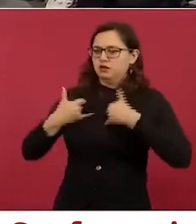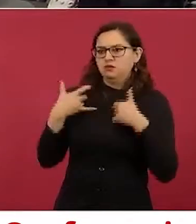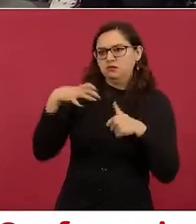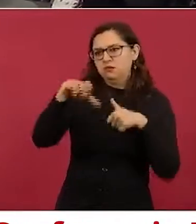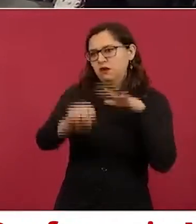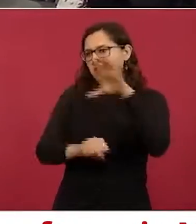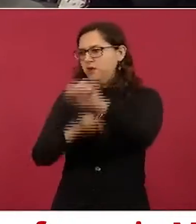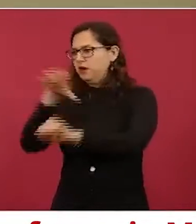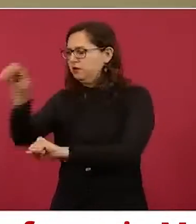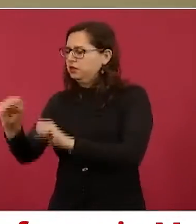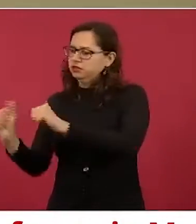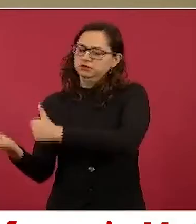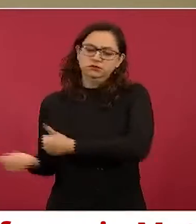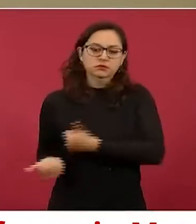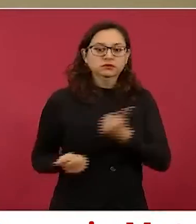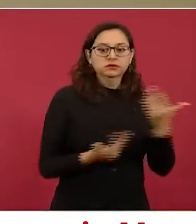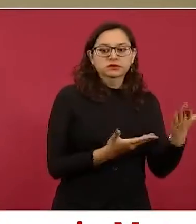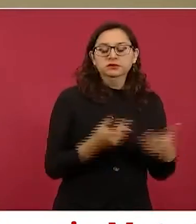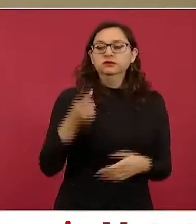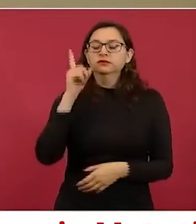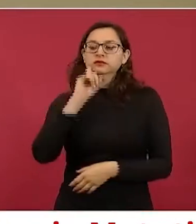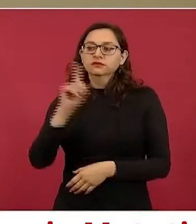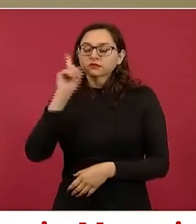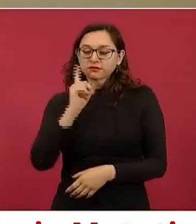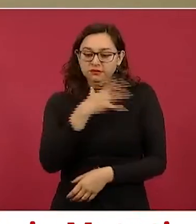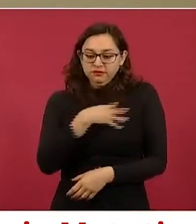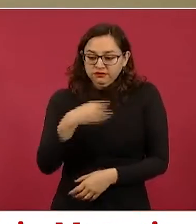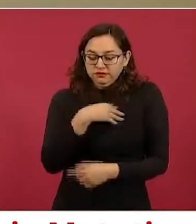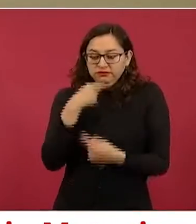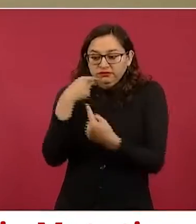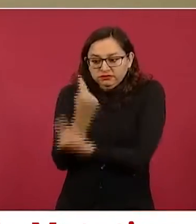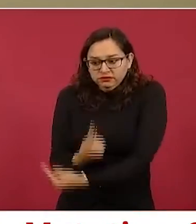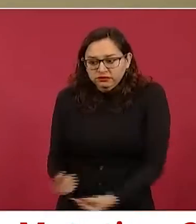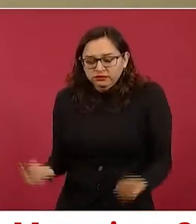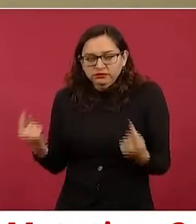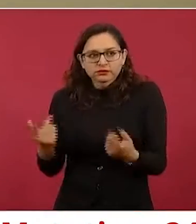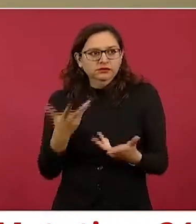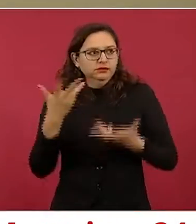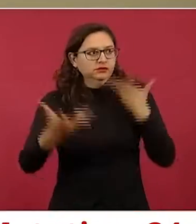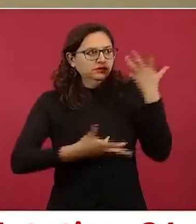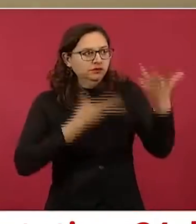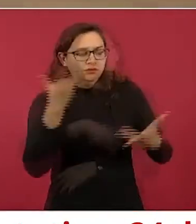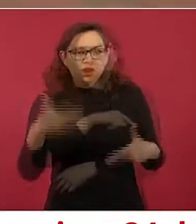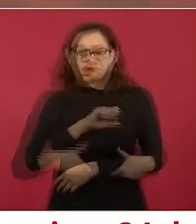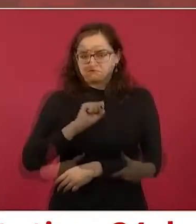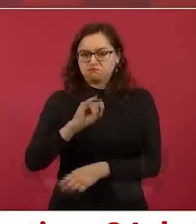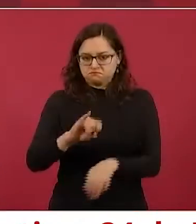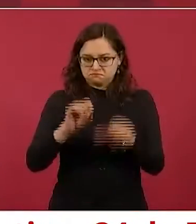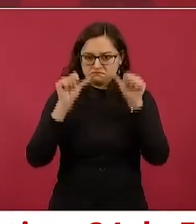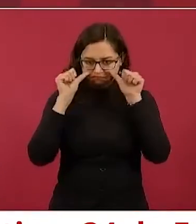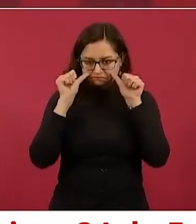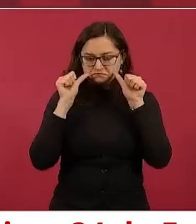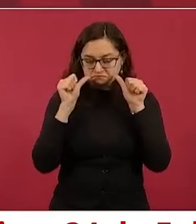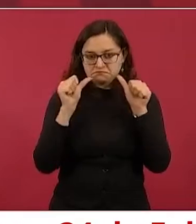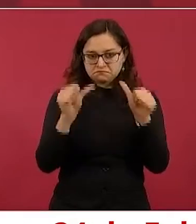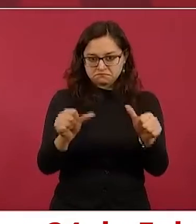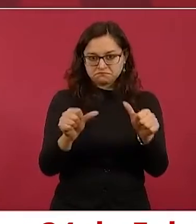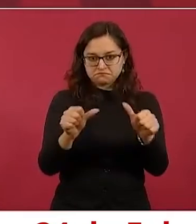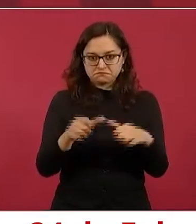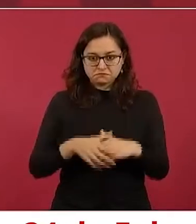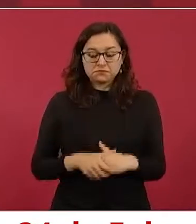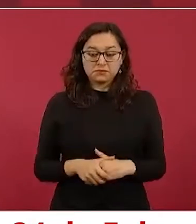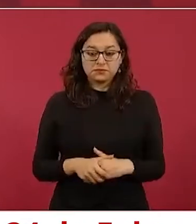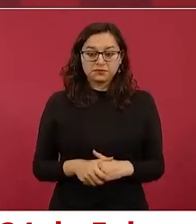mujeres con sus hijos en una calidad precaria. No tienen comida ni mucho que cosechar. Ya se está actuando